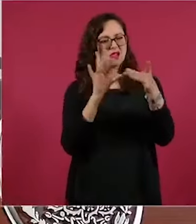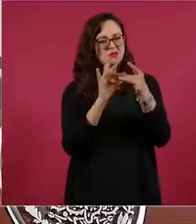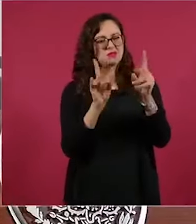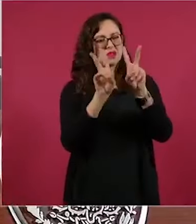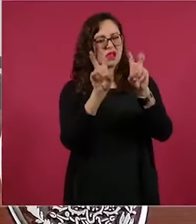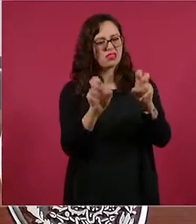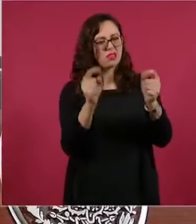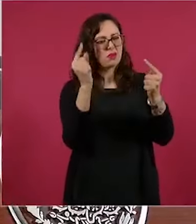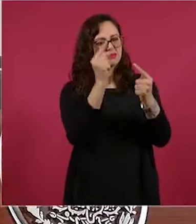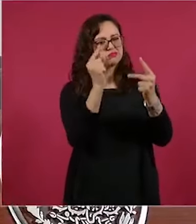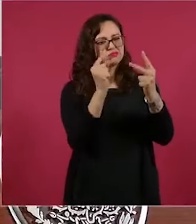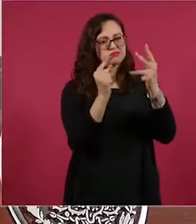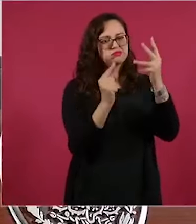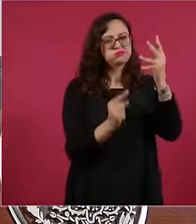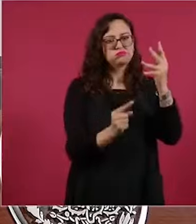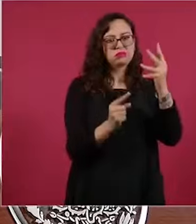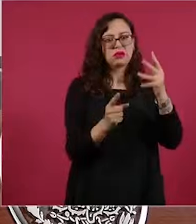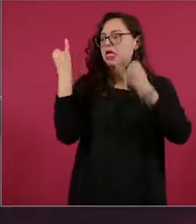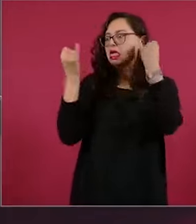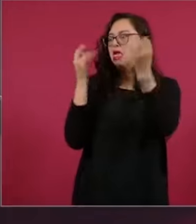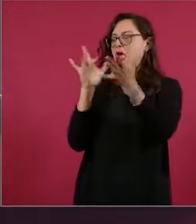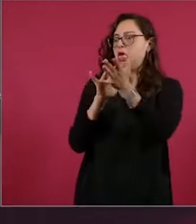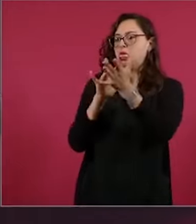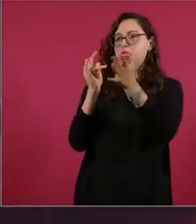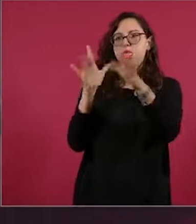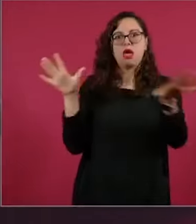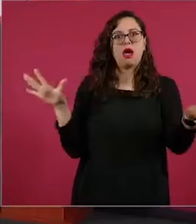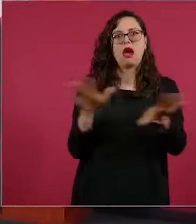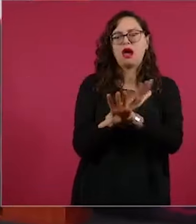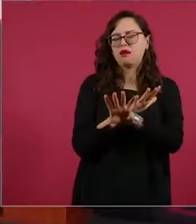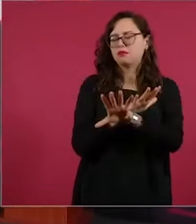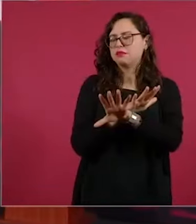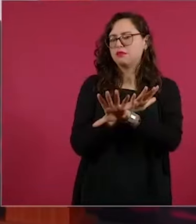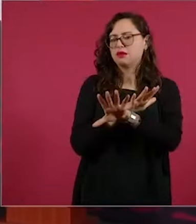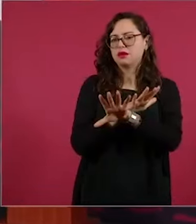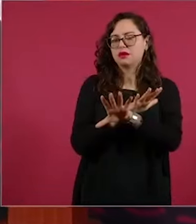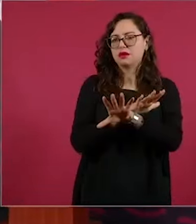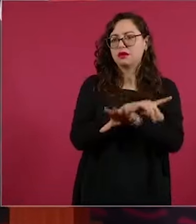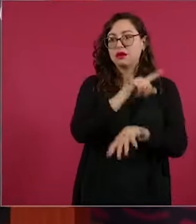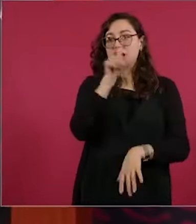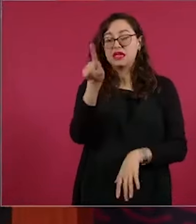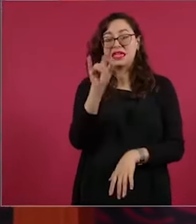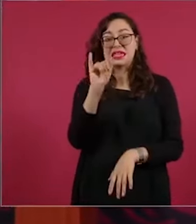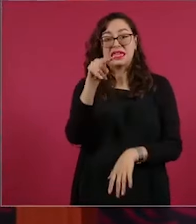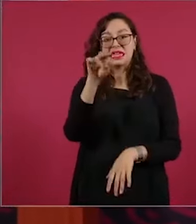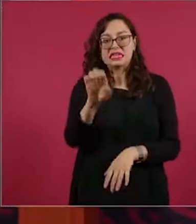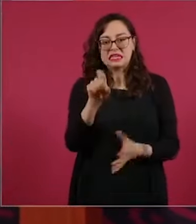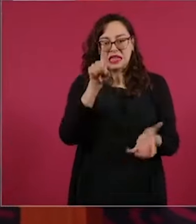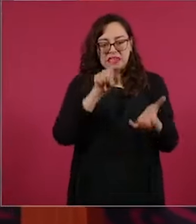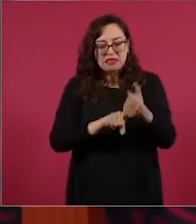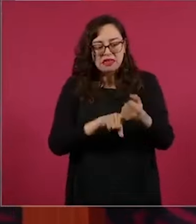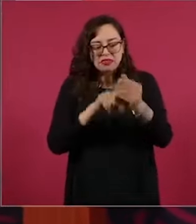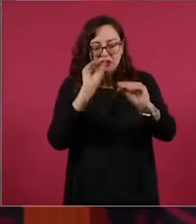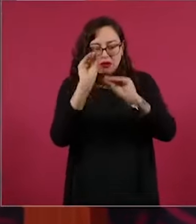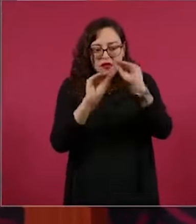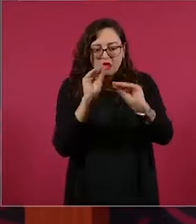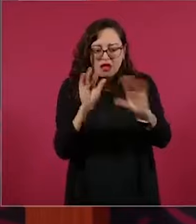del consejo del INE, porque se atrevieron a manipular